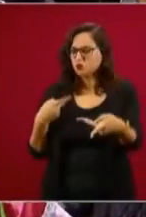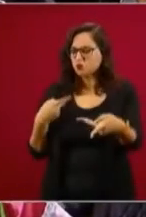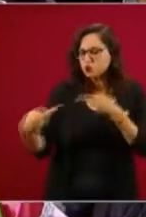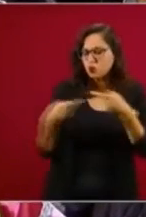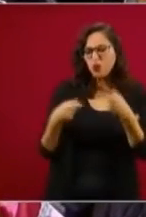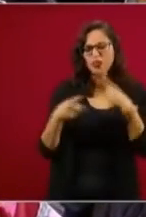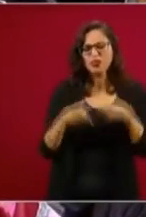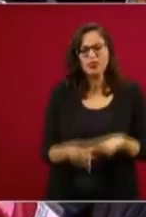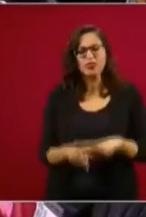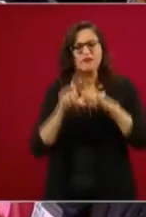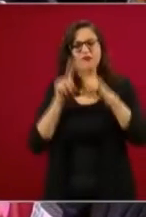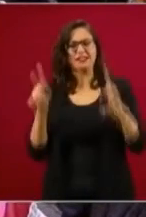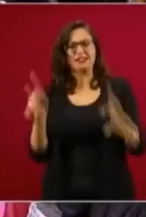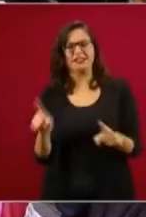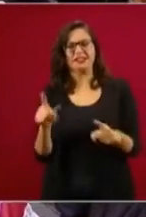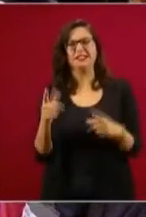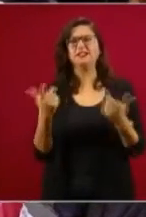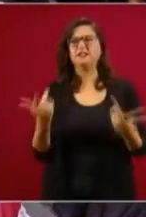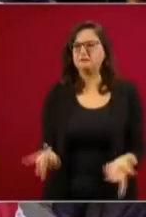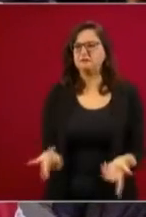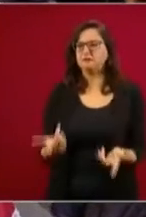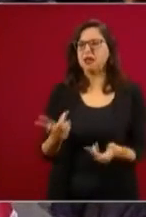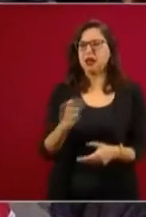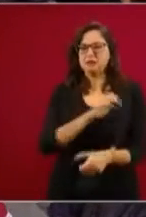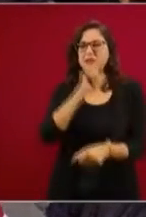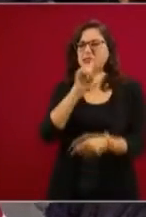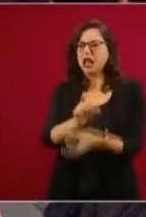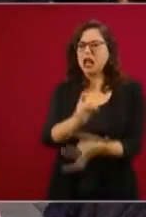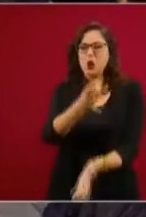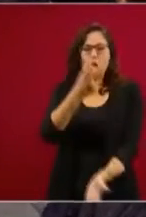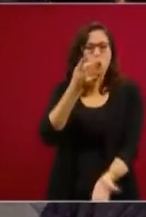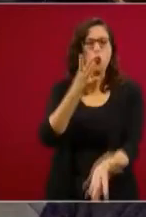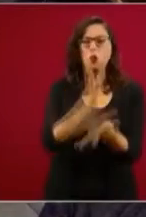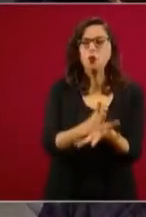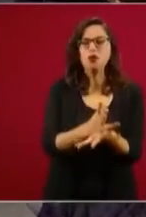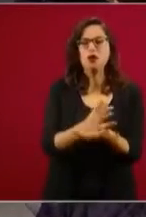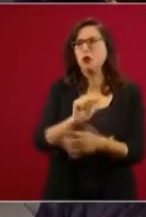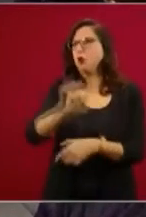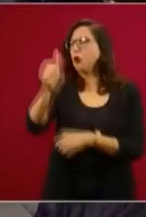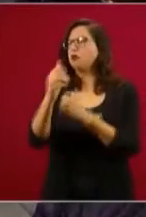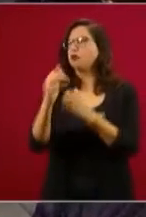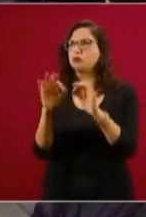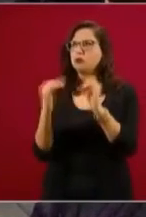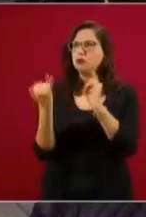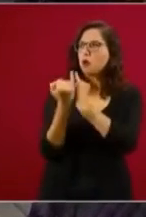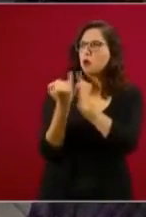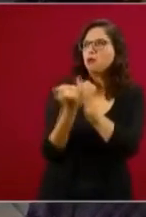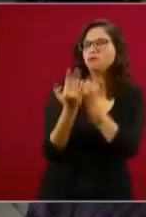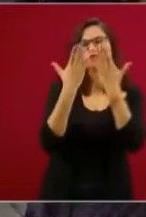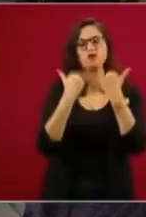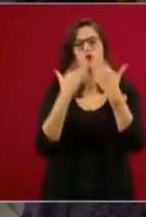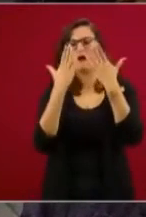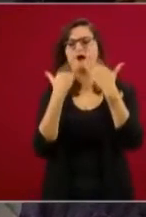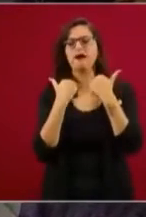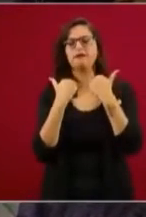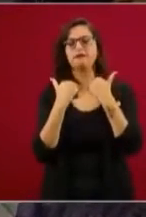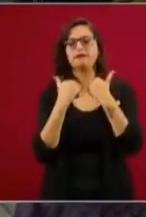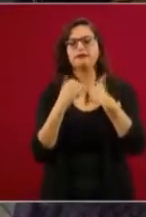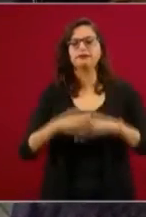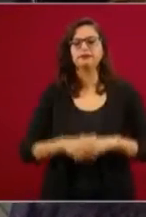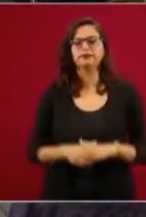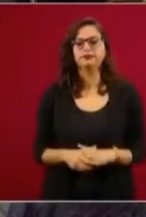personas. Sin embargo, vuelvo a lo que dije inicialmente, estamos viviendo en una etapa completamente inédita.